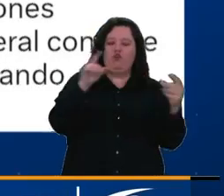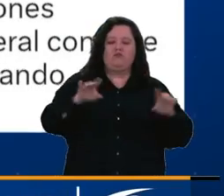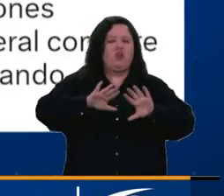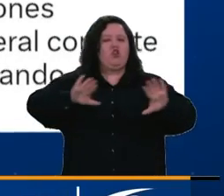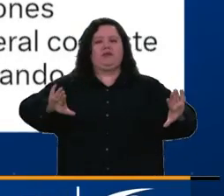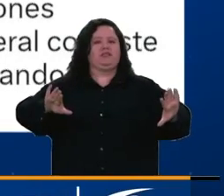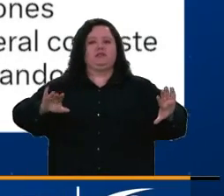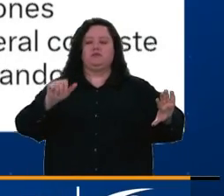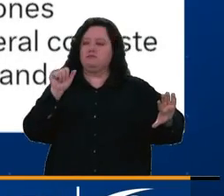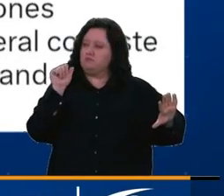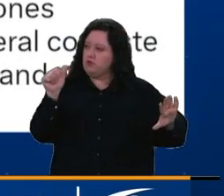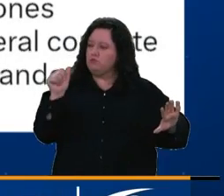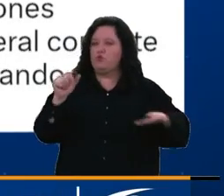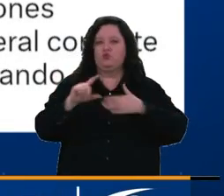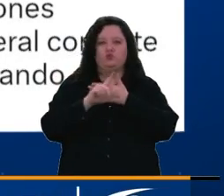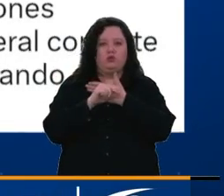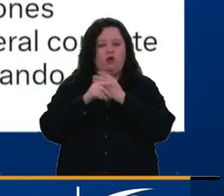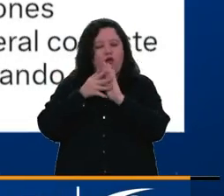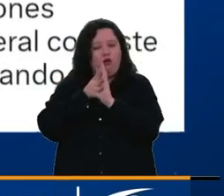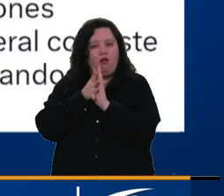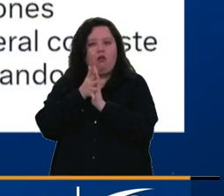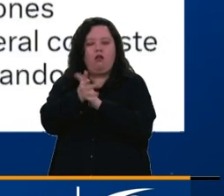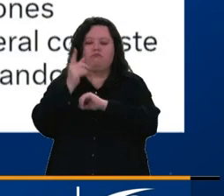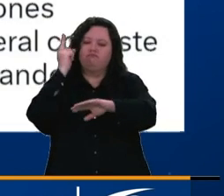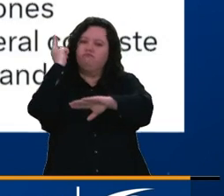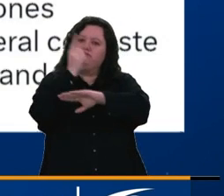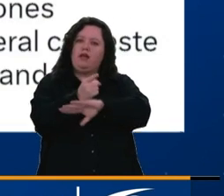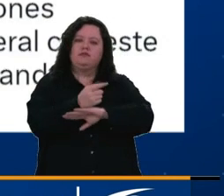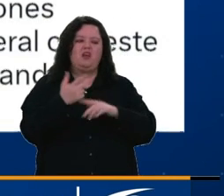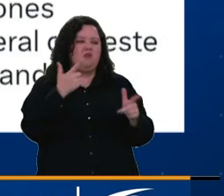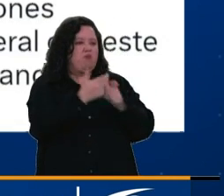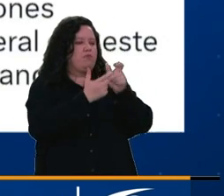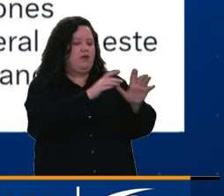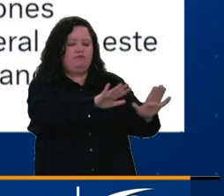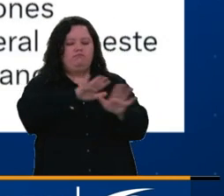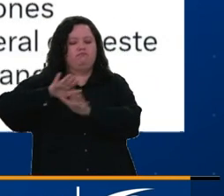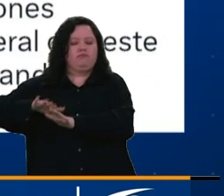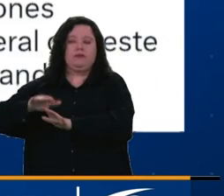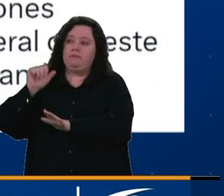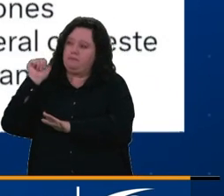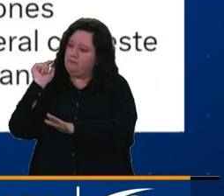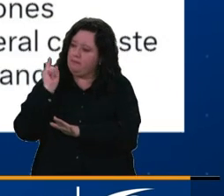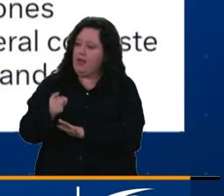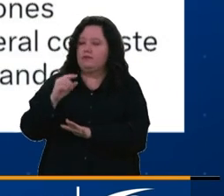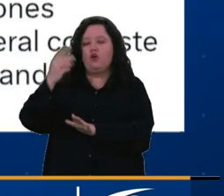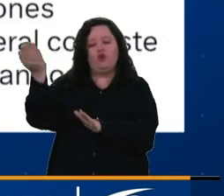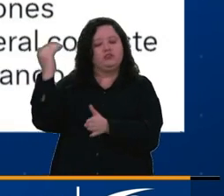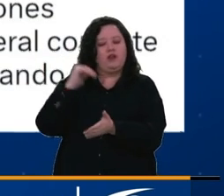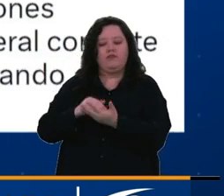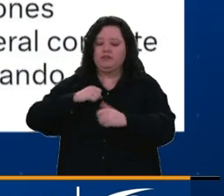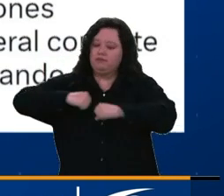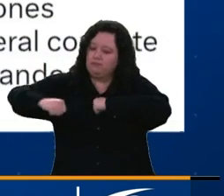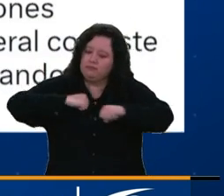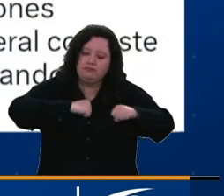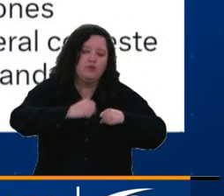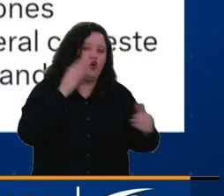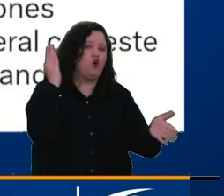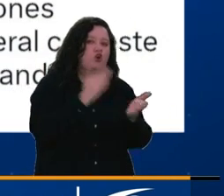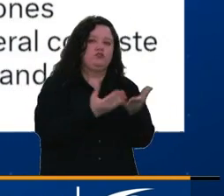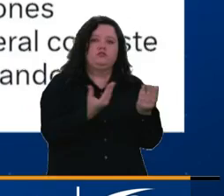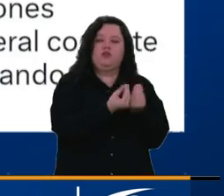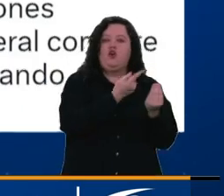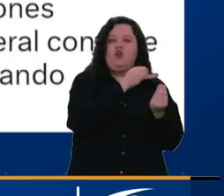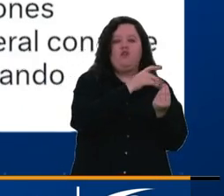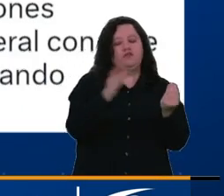que fuera él mismo, en su cuenta de Twitter, quien diera la orden de levantarlo y ordenarle a las fuerzas militares reactivar operaciones militares contra este